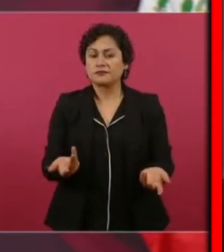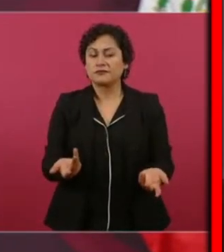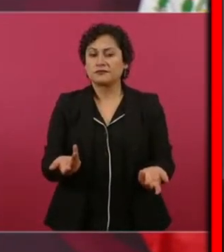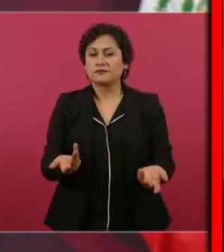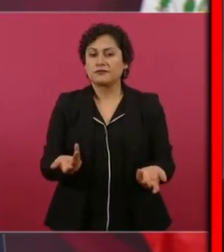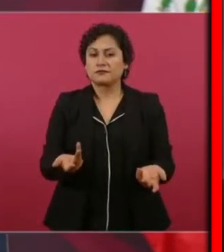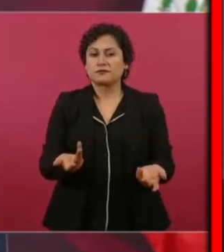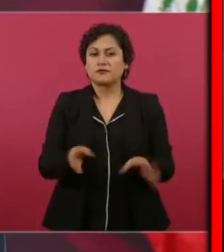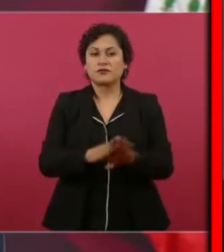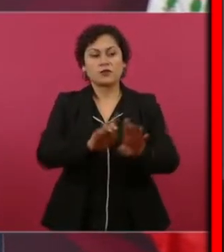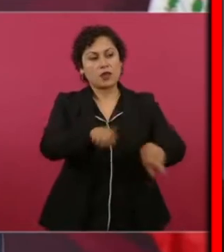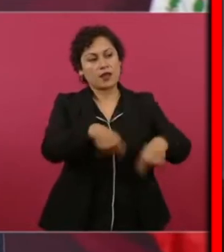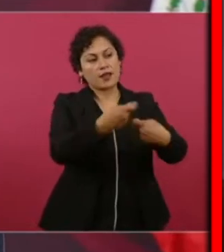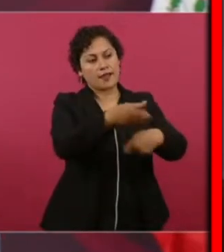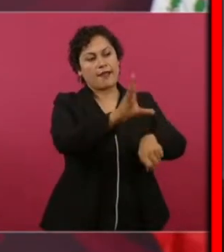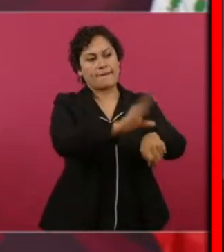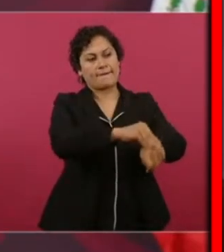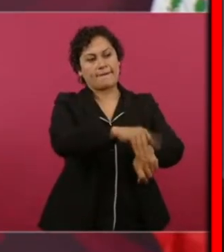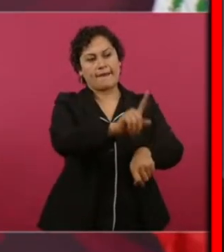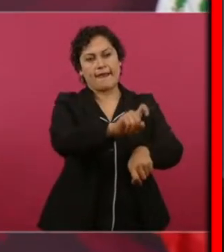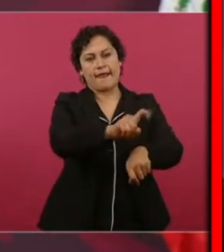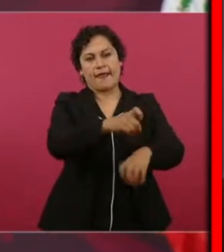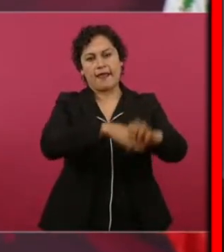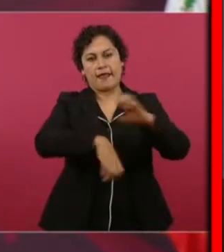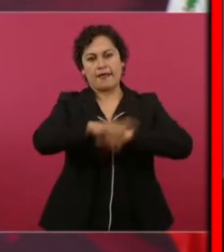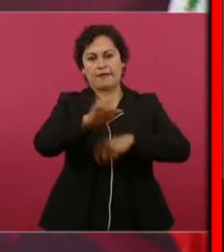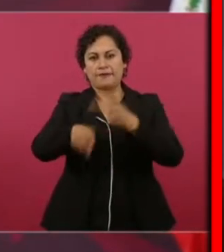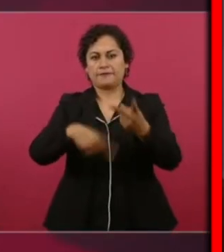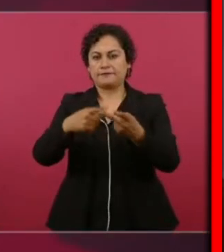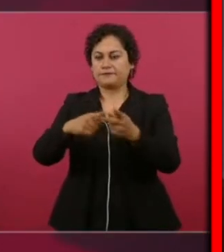concesiones de agua reclusorios